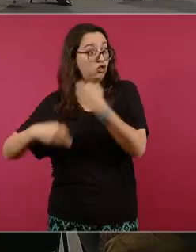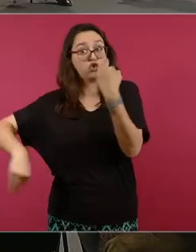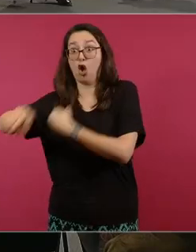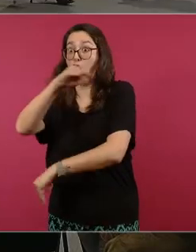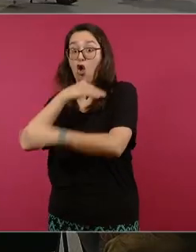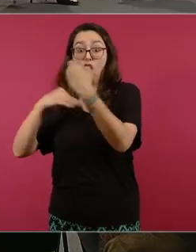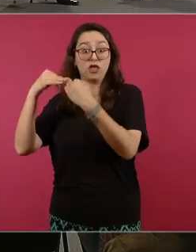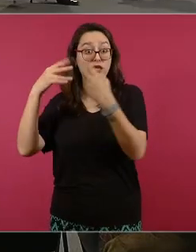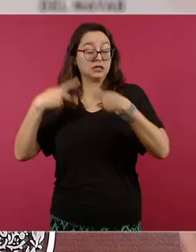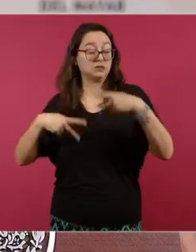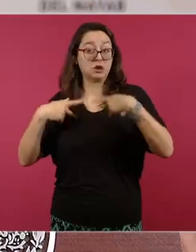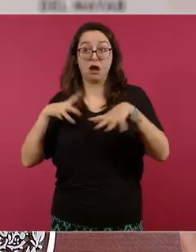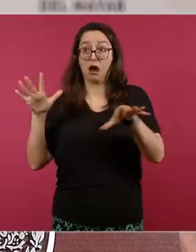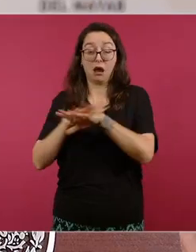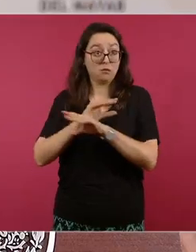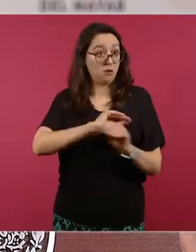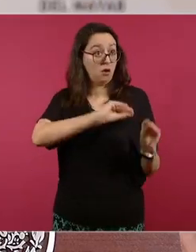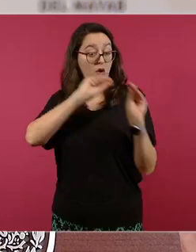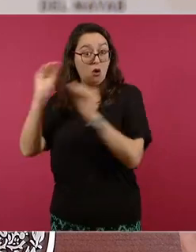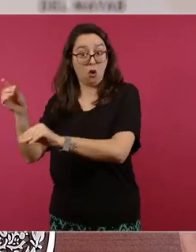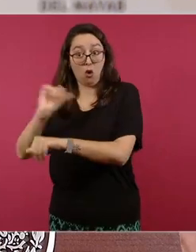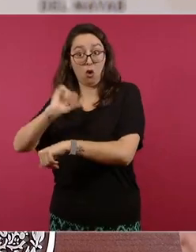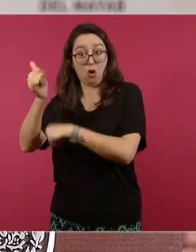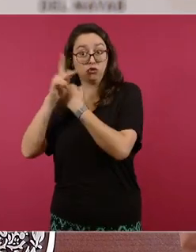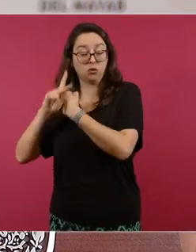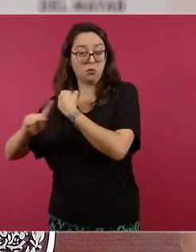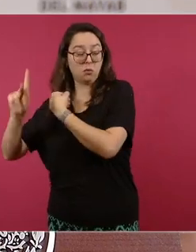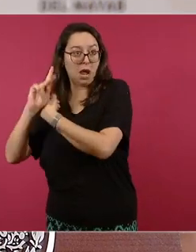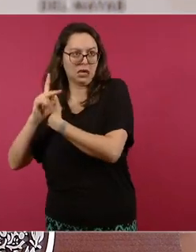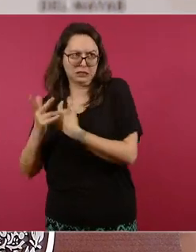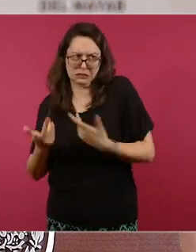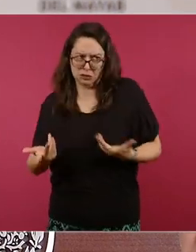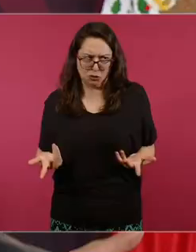nada más me voy a ir a Palenque Chiapas